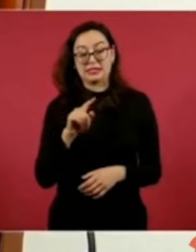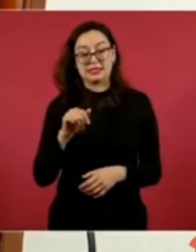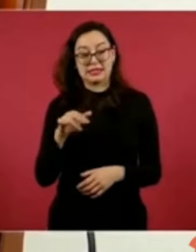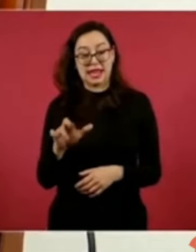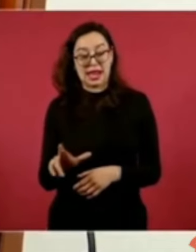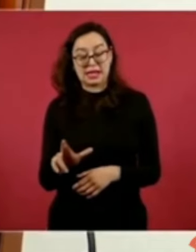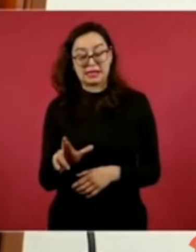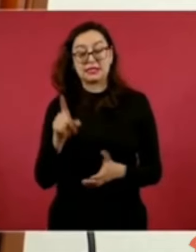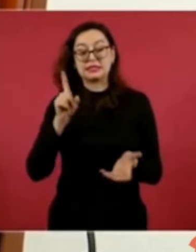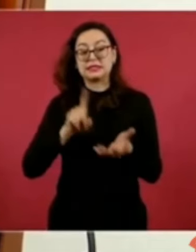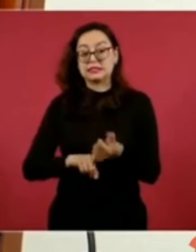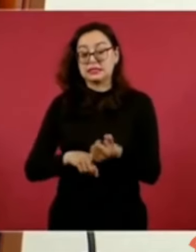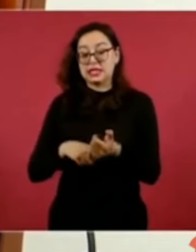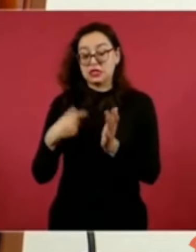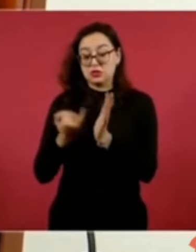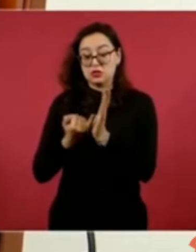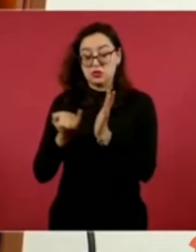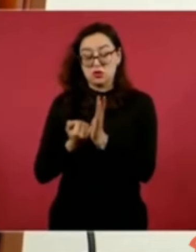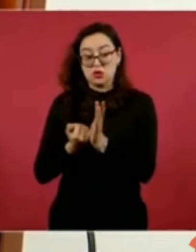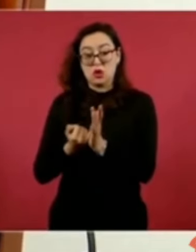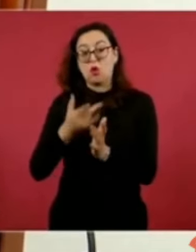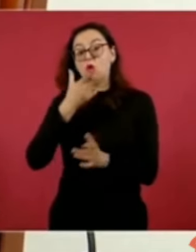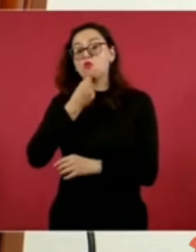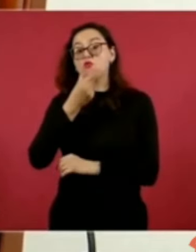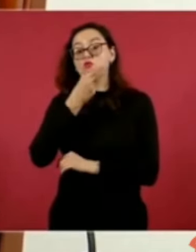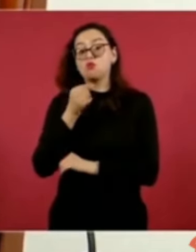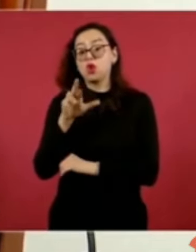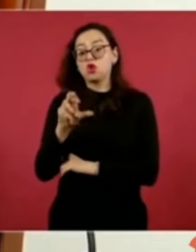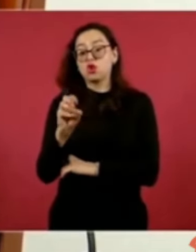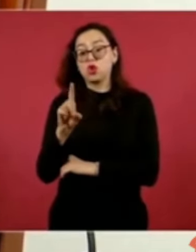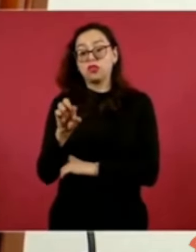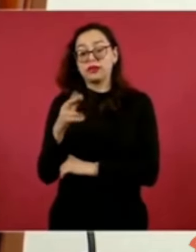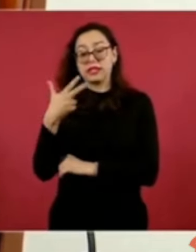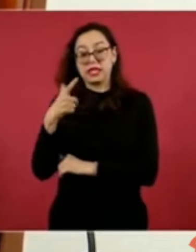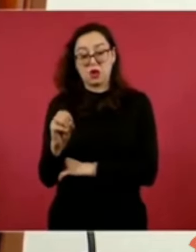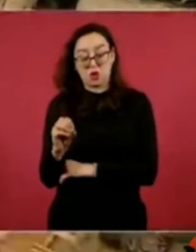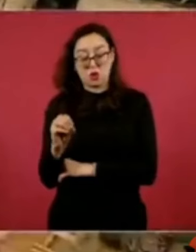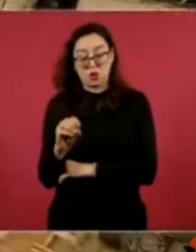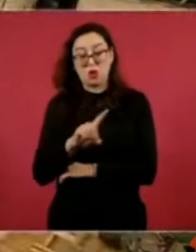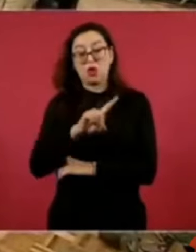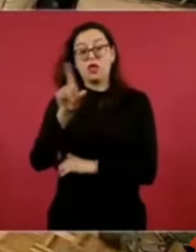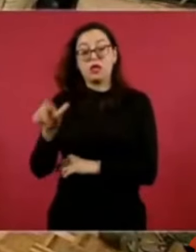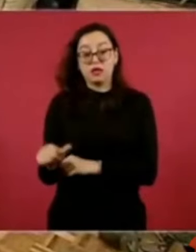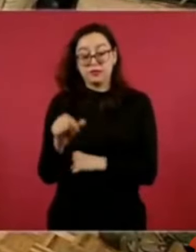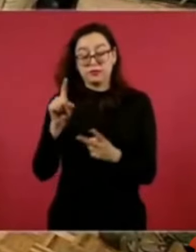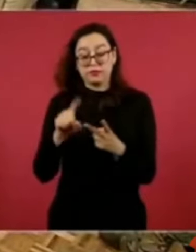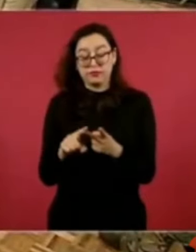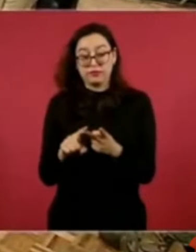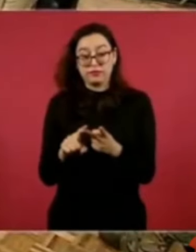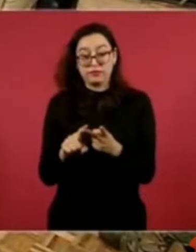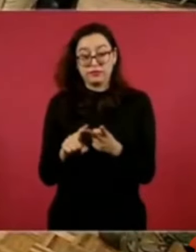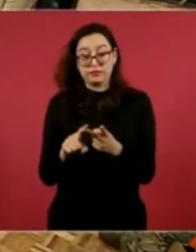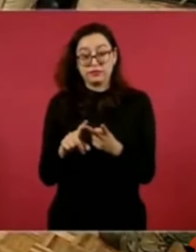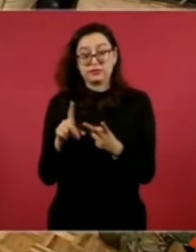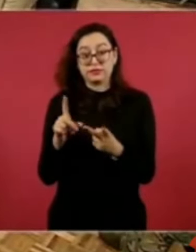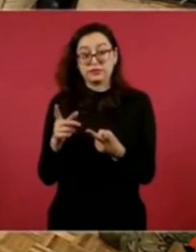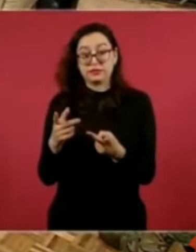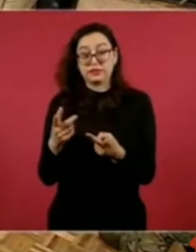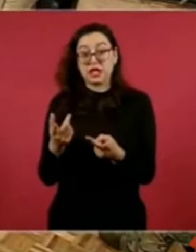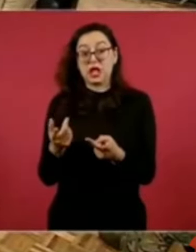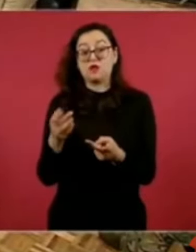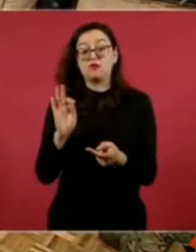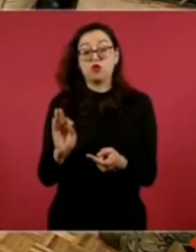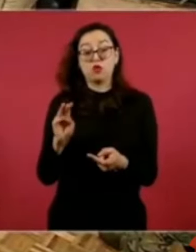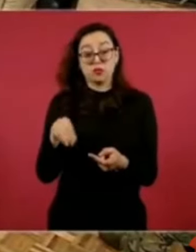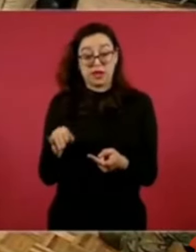el señor Rato, Rodrigo Rato. Luego fue del Fondo Monetario